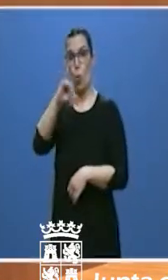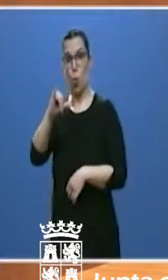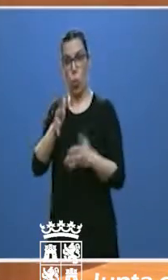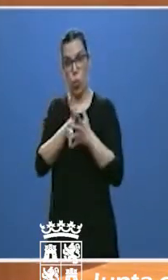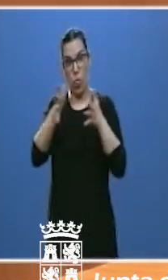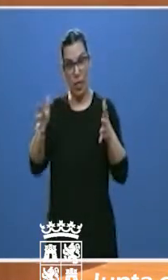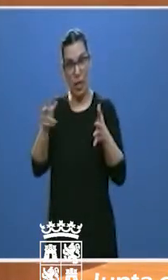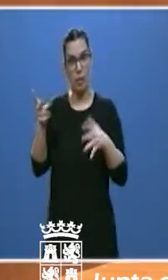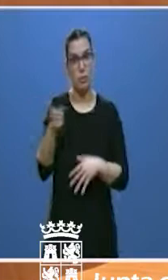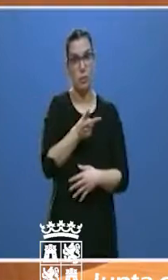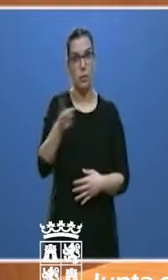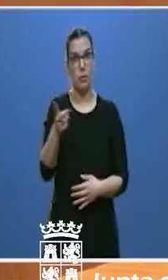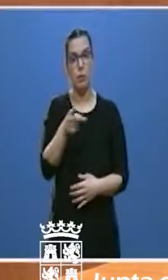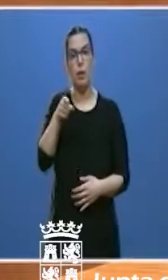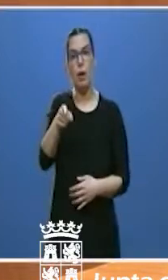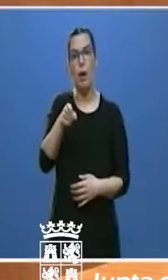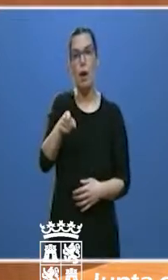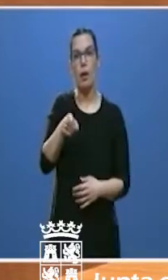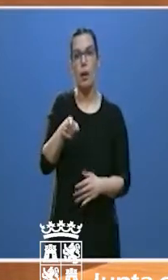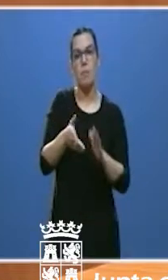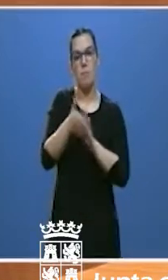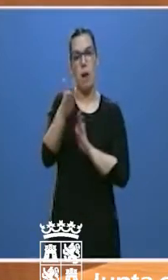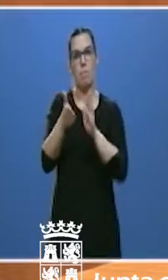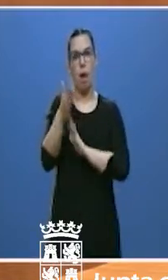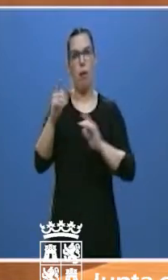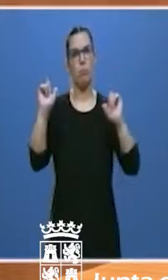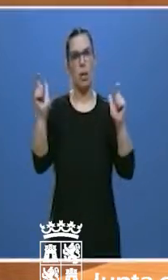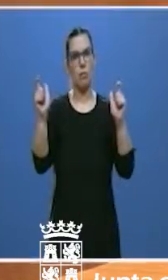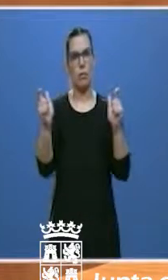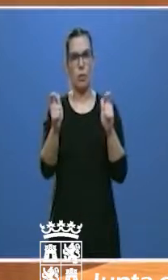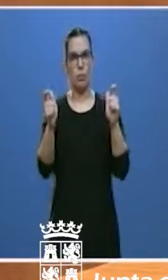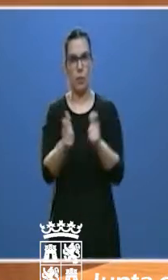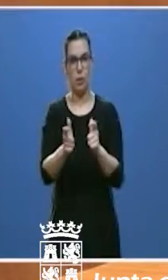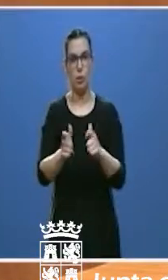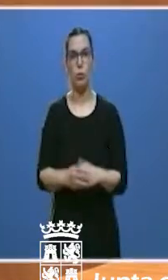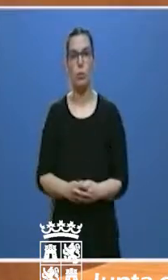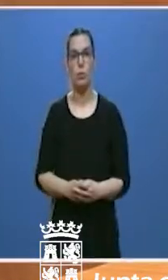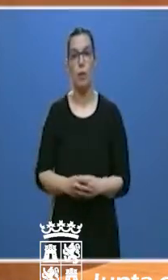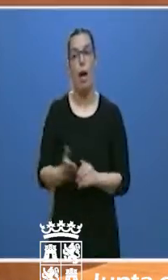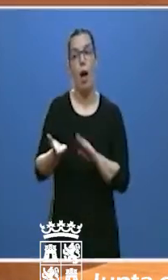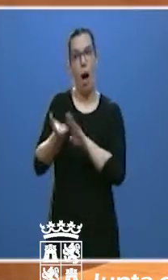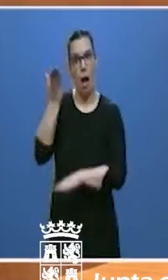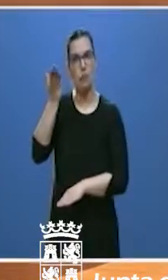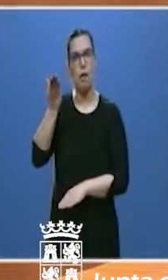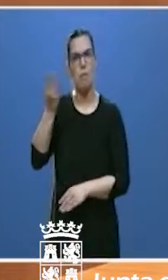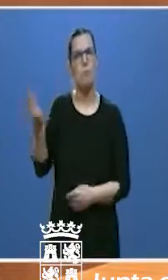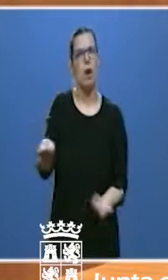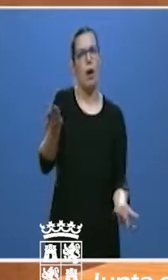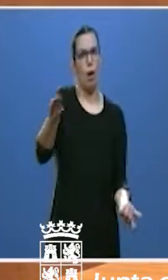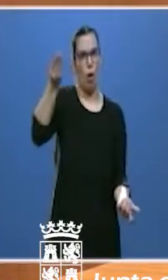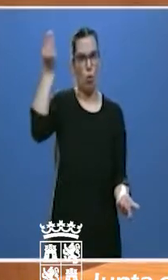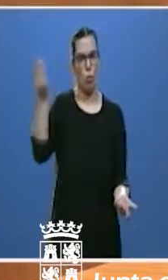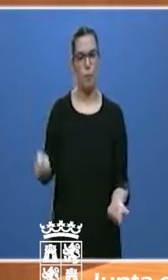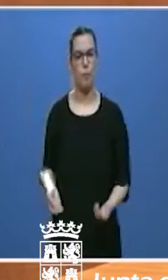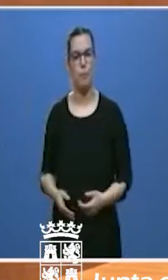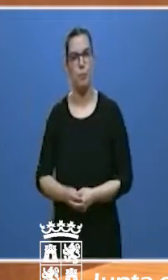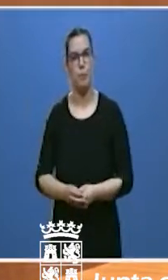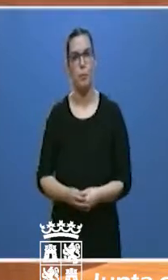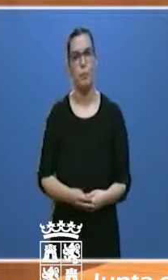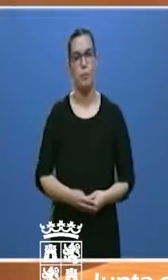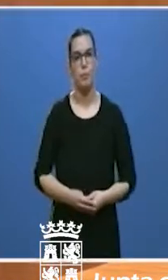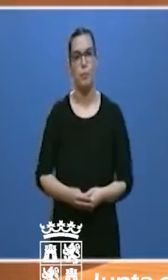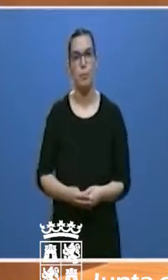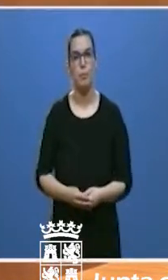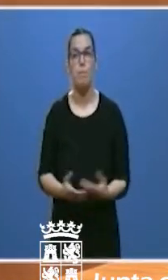mantiene una tendencia descendente y las altas evolucionan favorablemente. Hemos superado